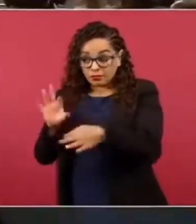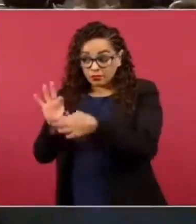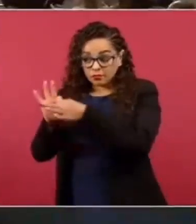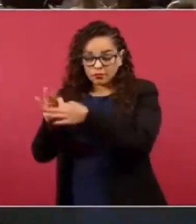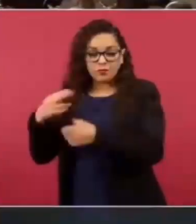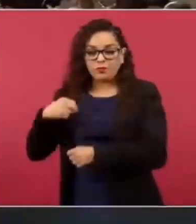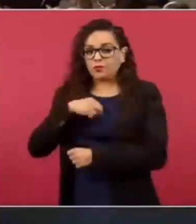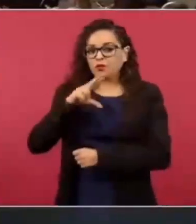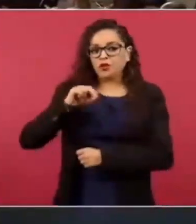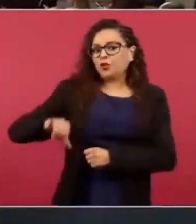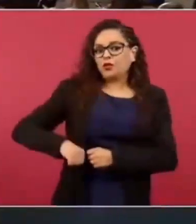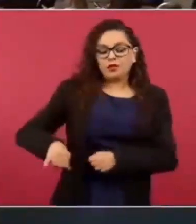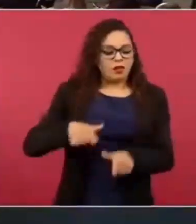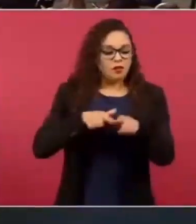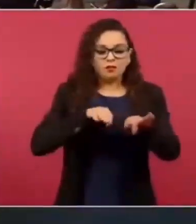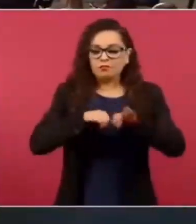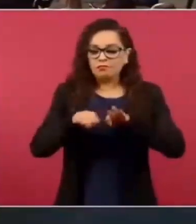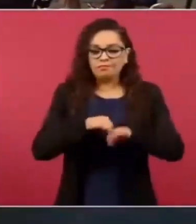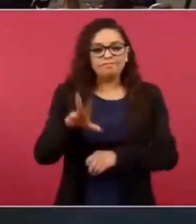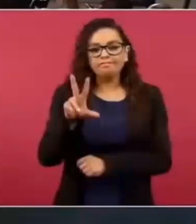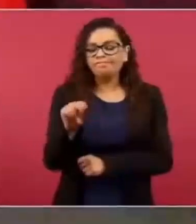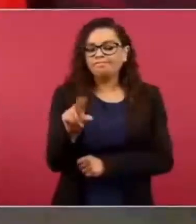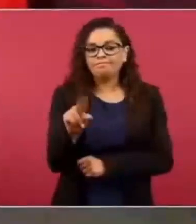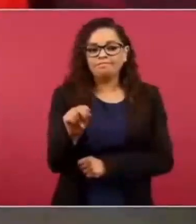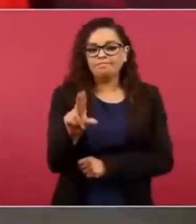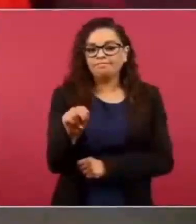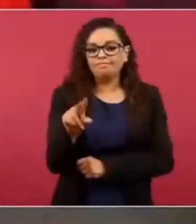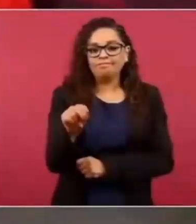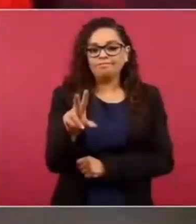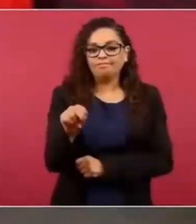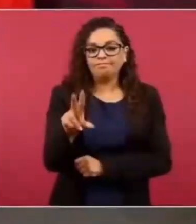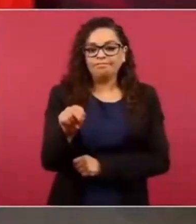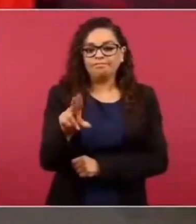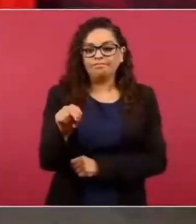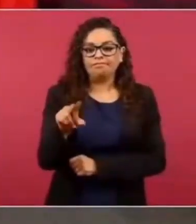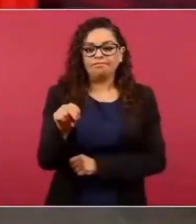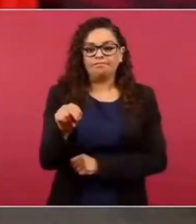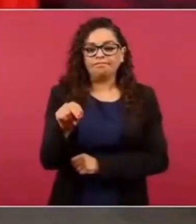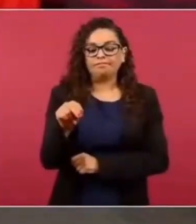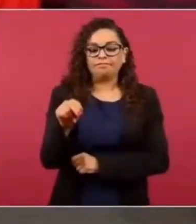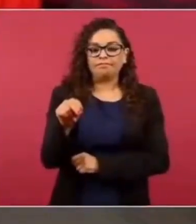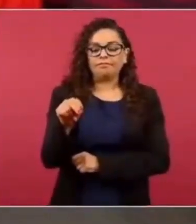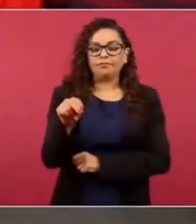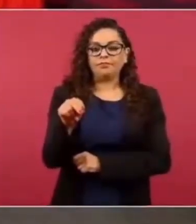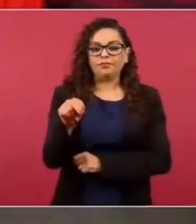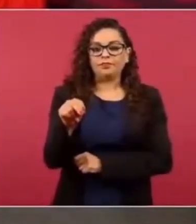Entonces, eso se va a ver.